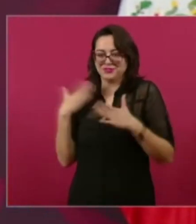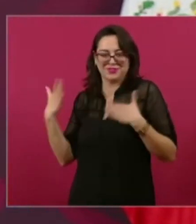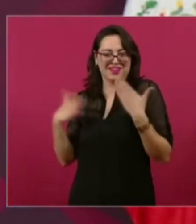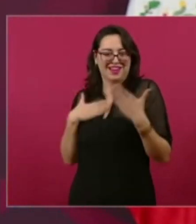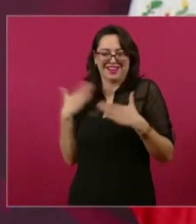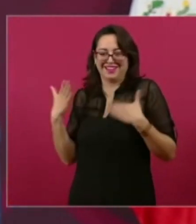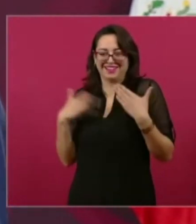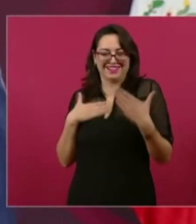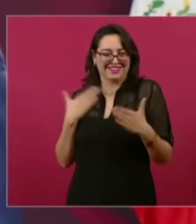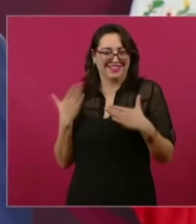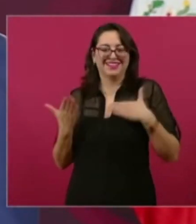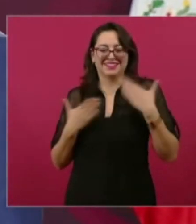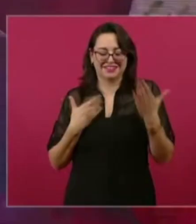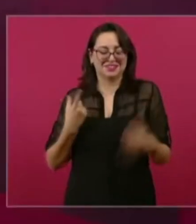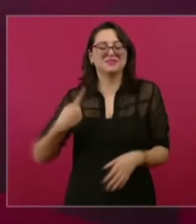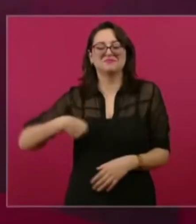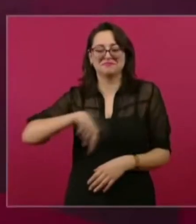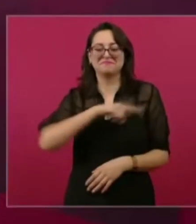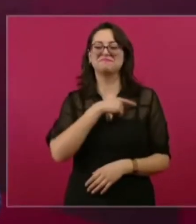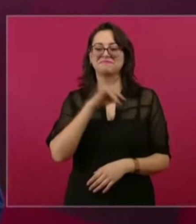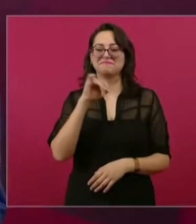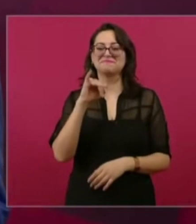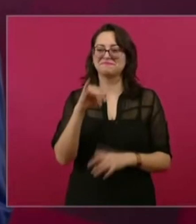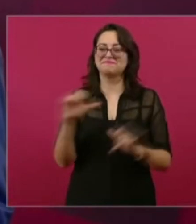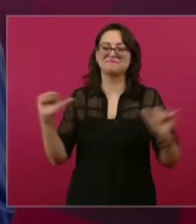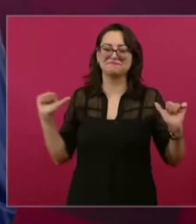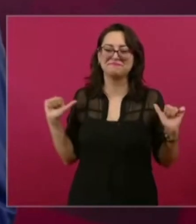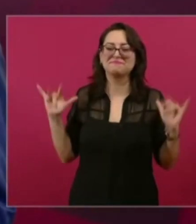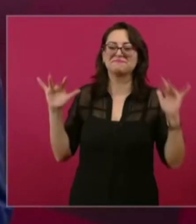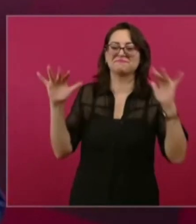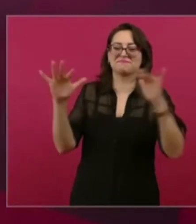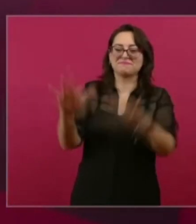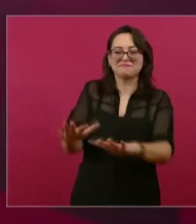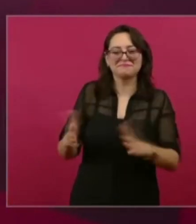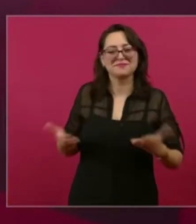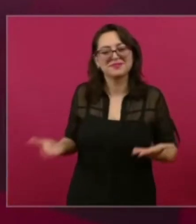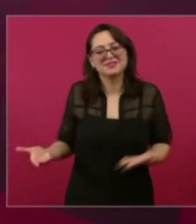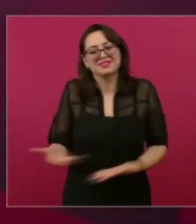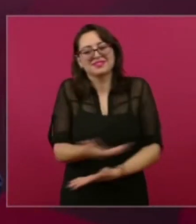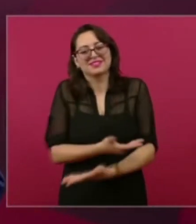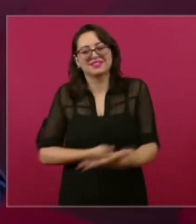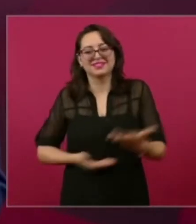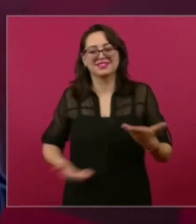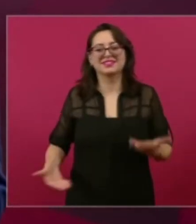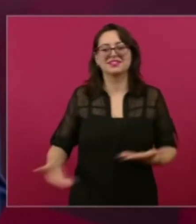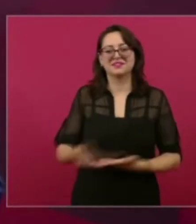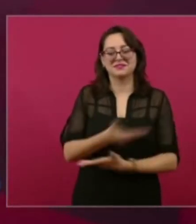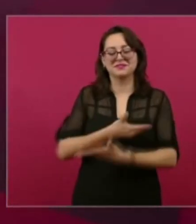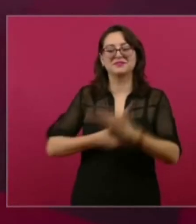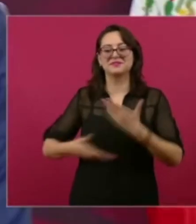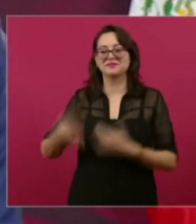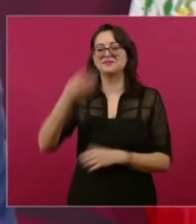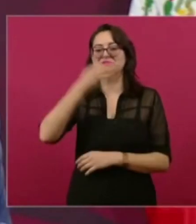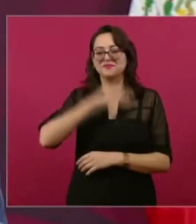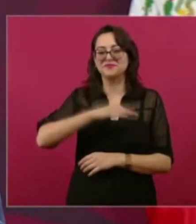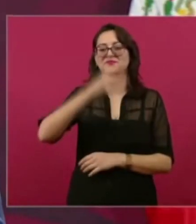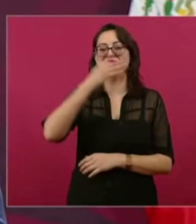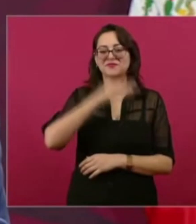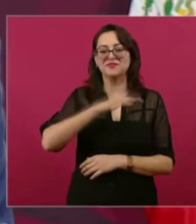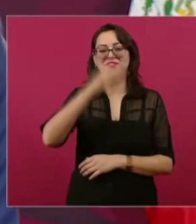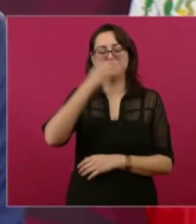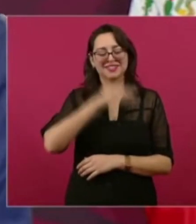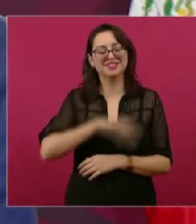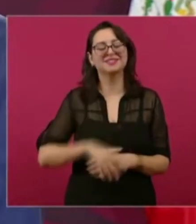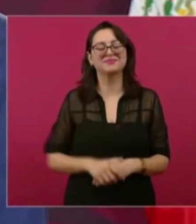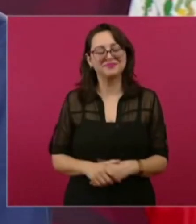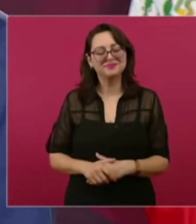nosotros sí vamos a festejar, sí. Es